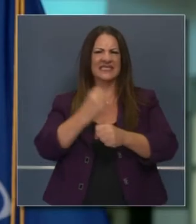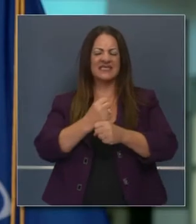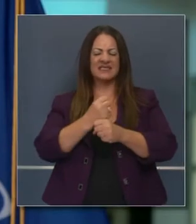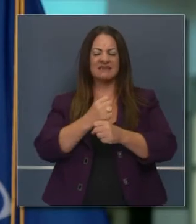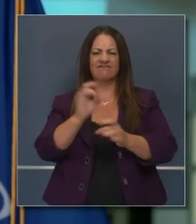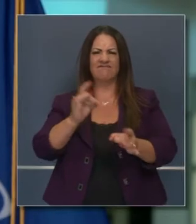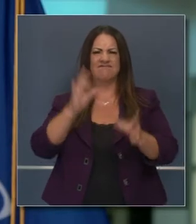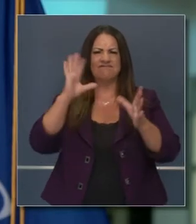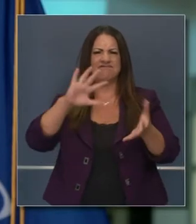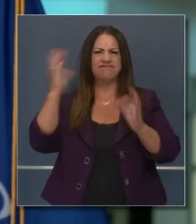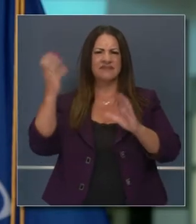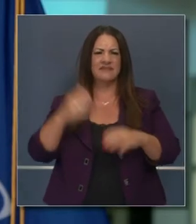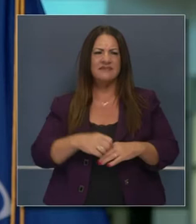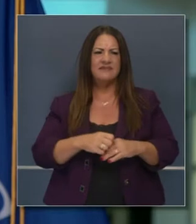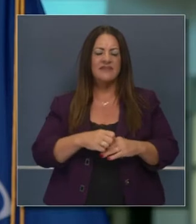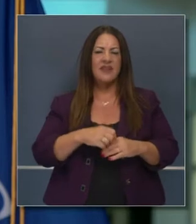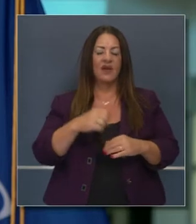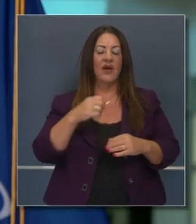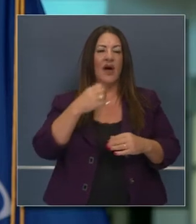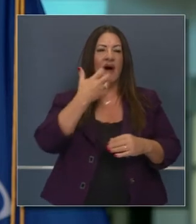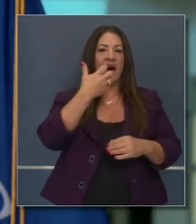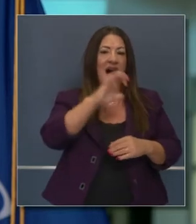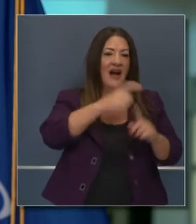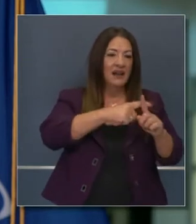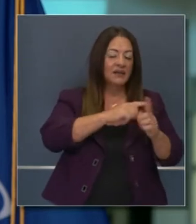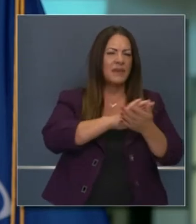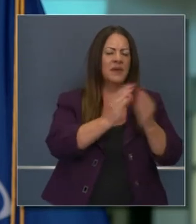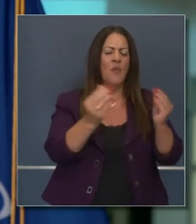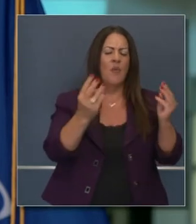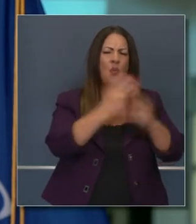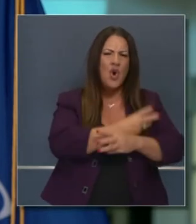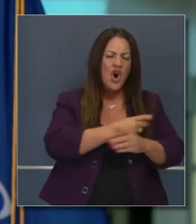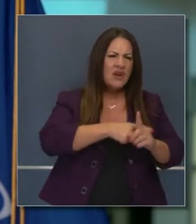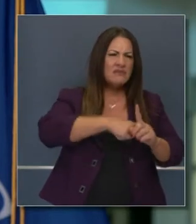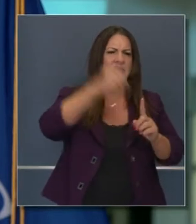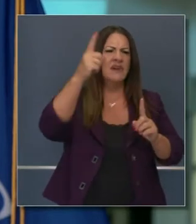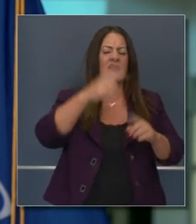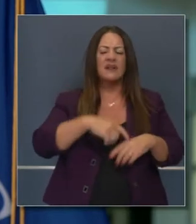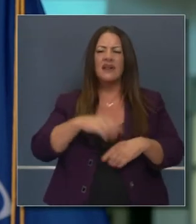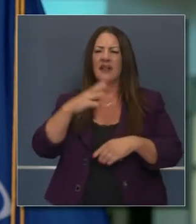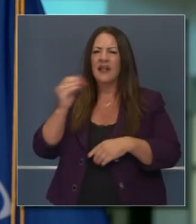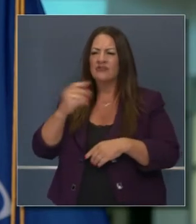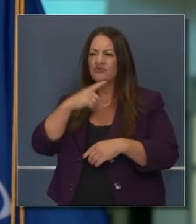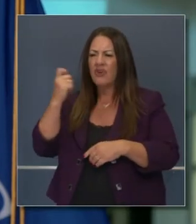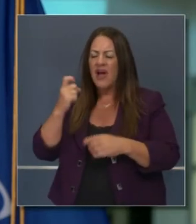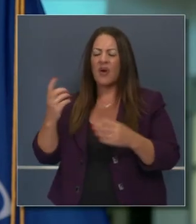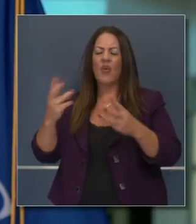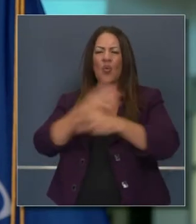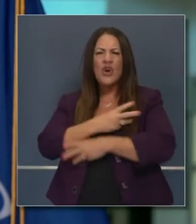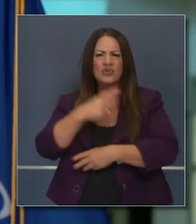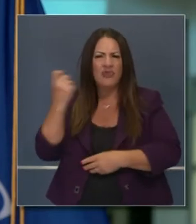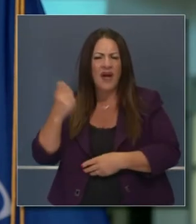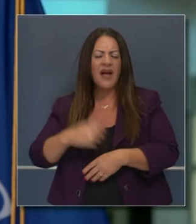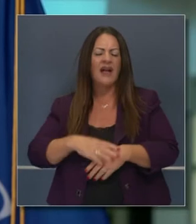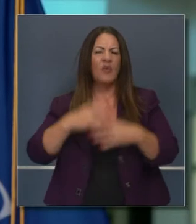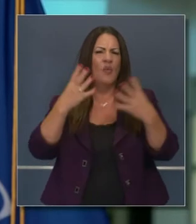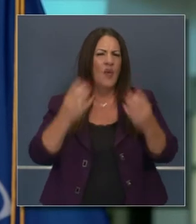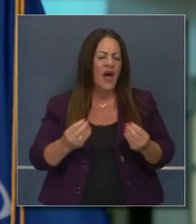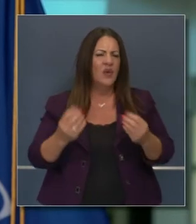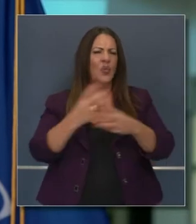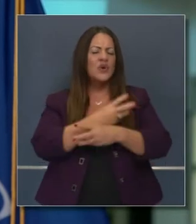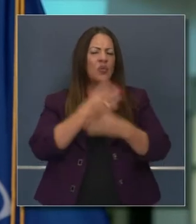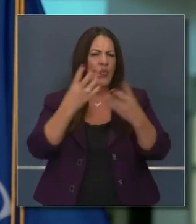un año de extremos. Como lo dije antes, el calor se pone más caluroso, el seco se pone más seco. La lluvia próxima